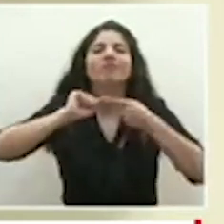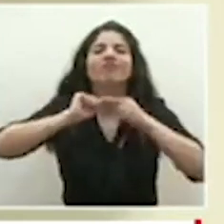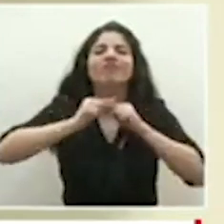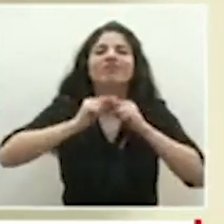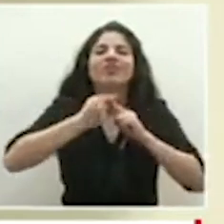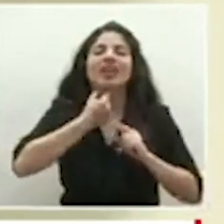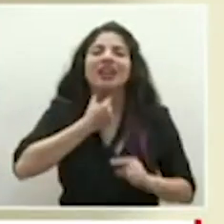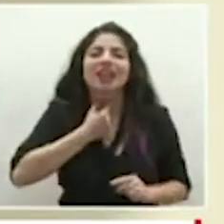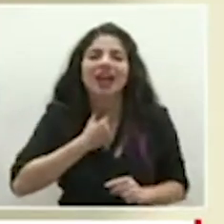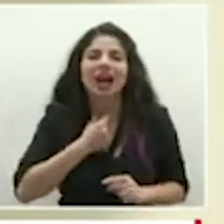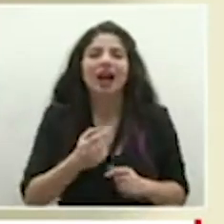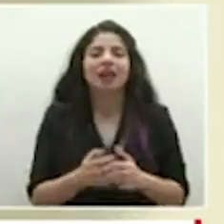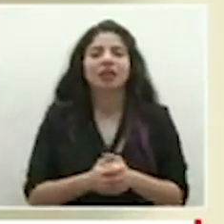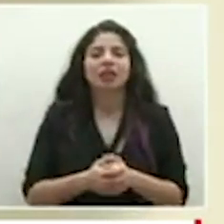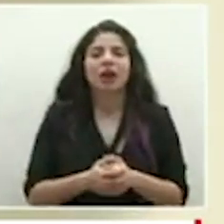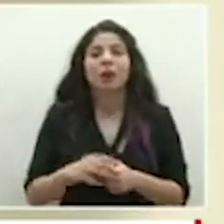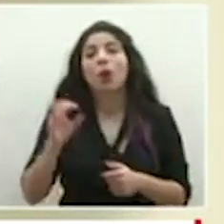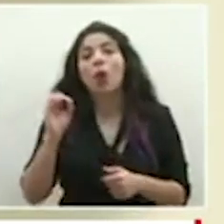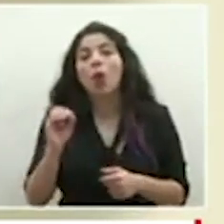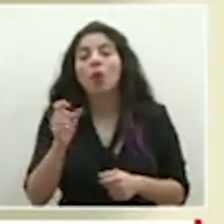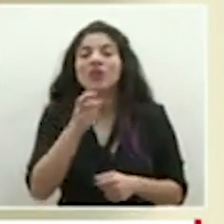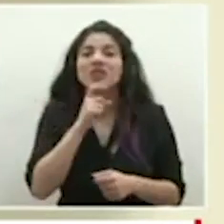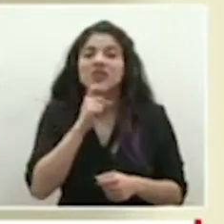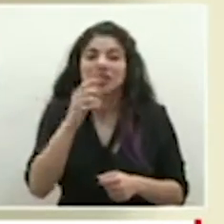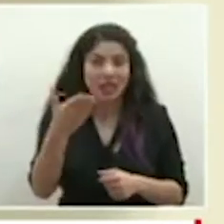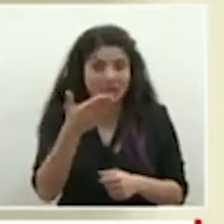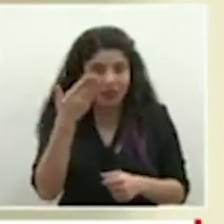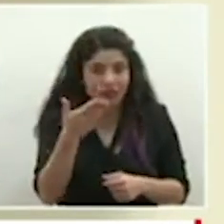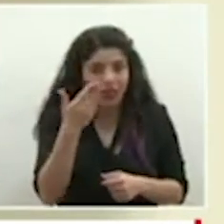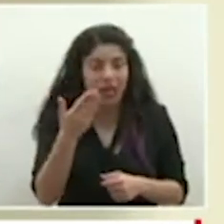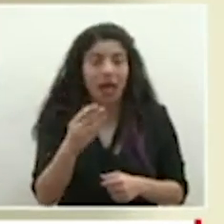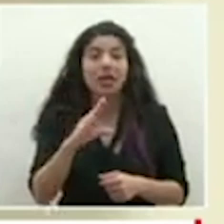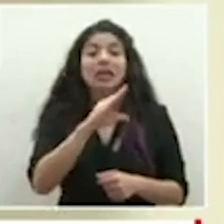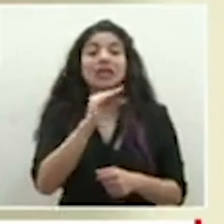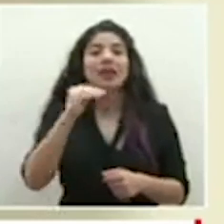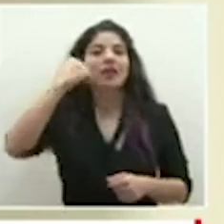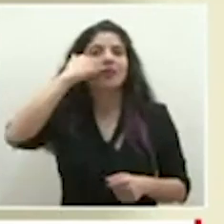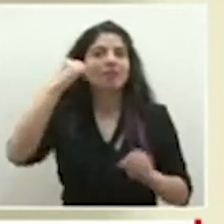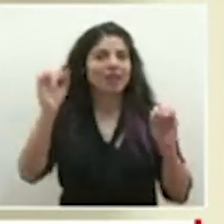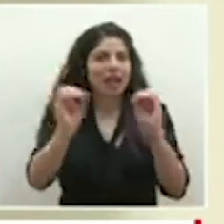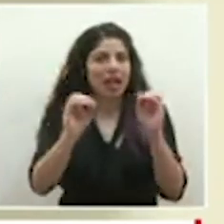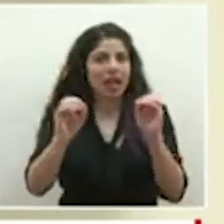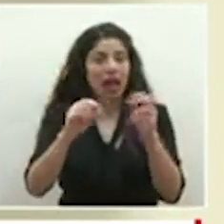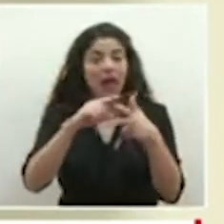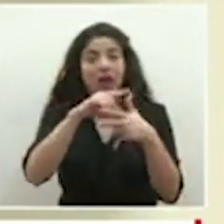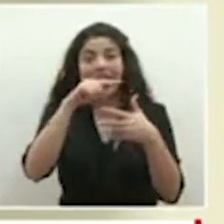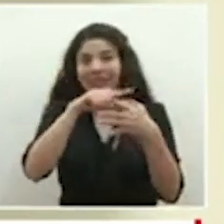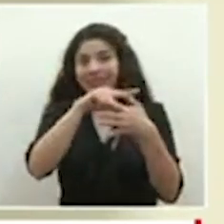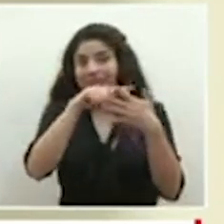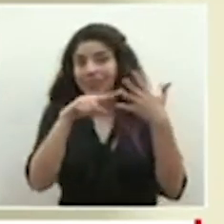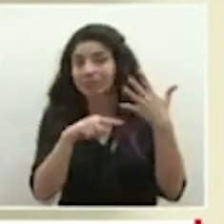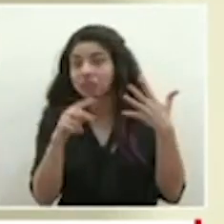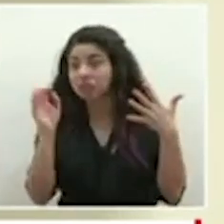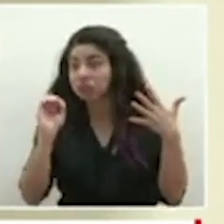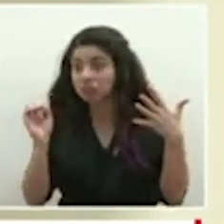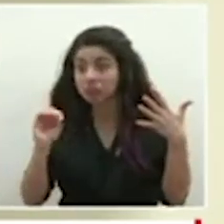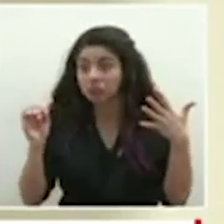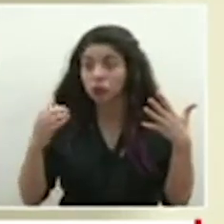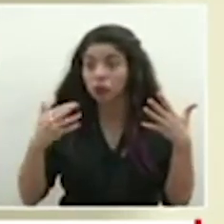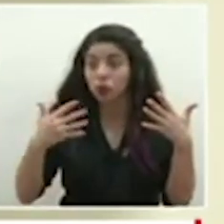garganta, o dificultad respiratoria, y que no tenga fiebre. Esas son las condiciones para